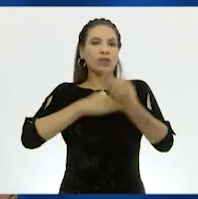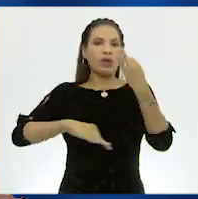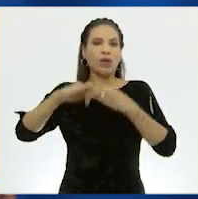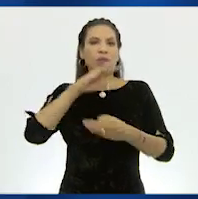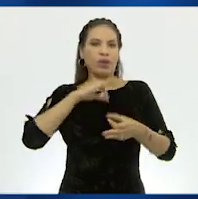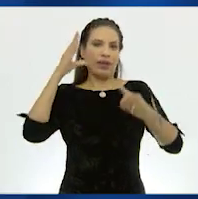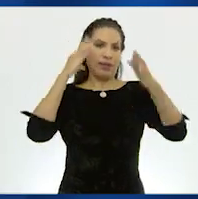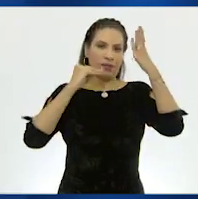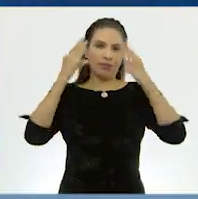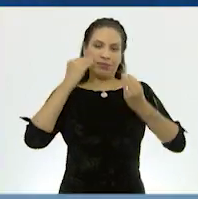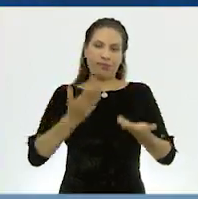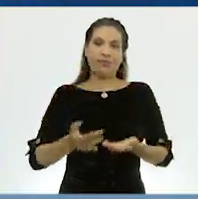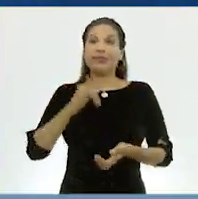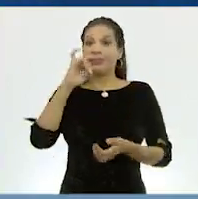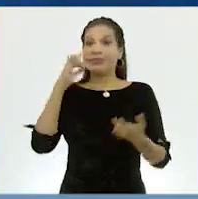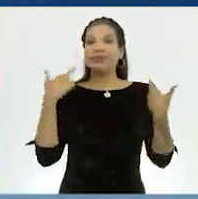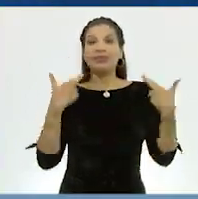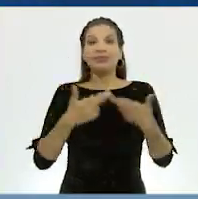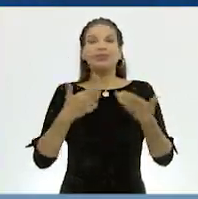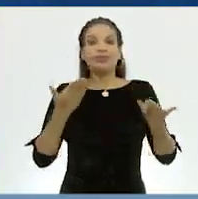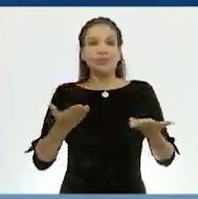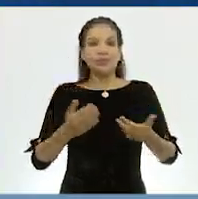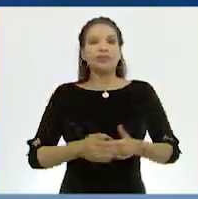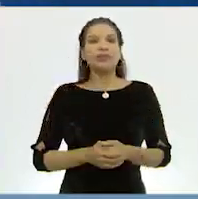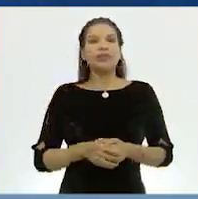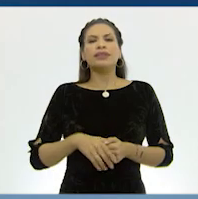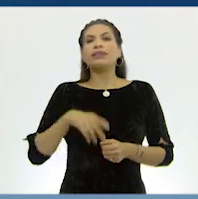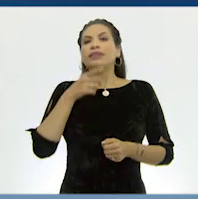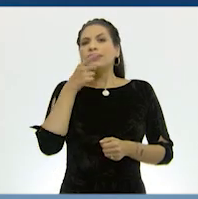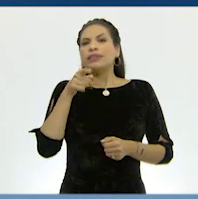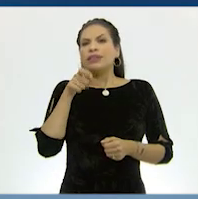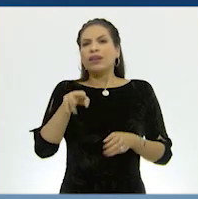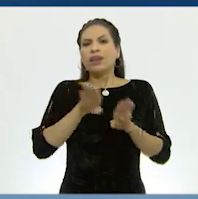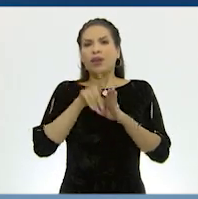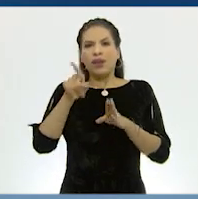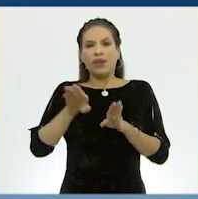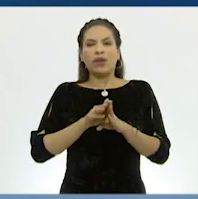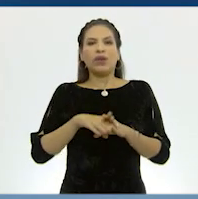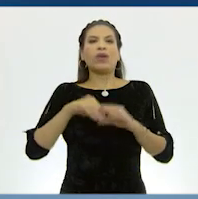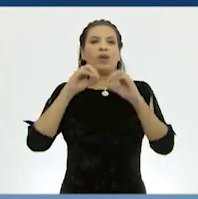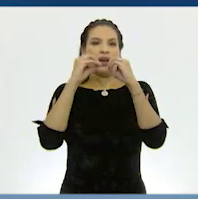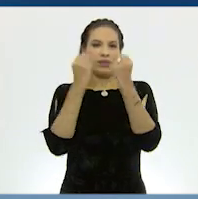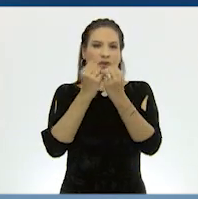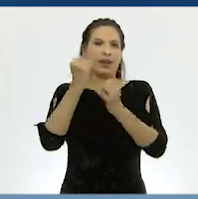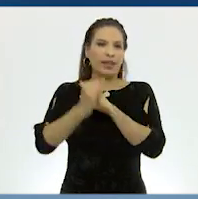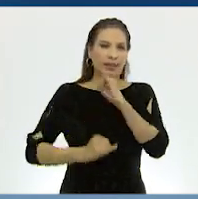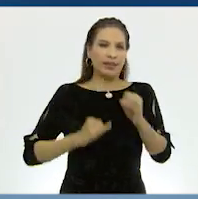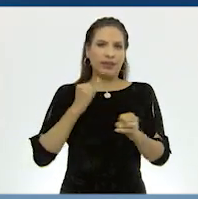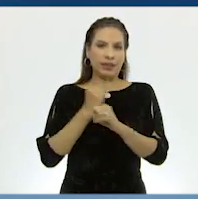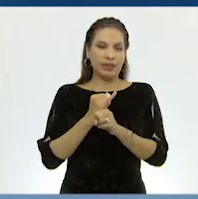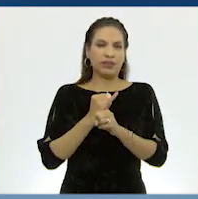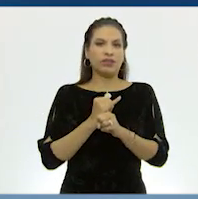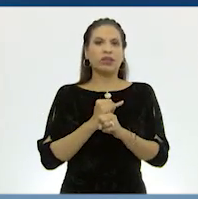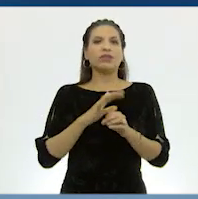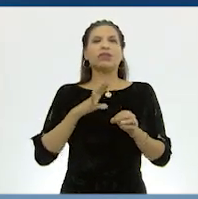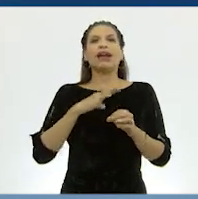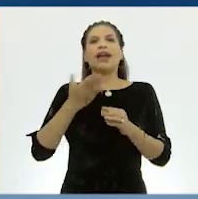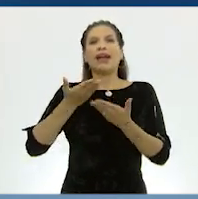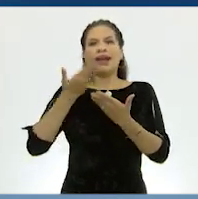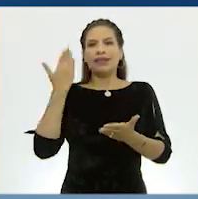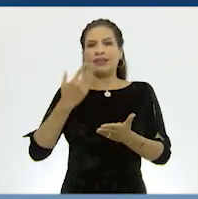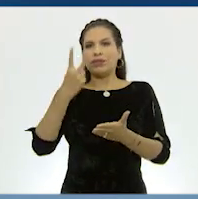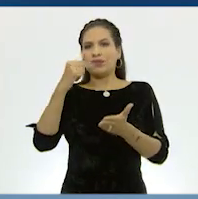para aprender. Sí, profesor. Bueno, según esta organización internacional, consultada en